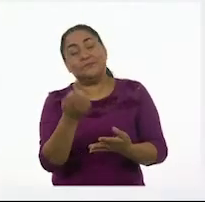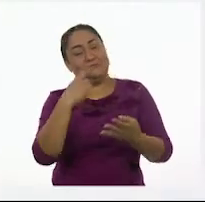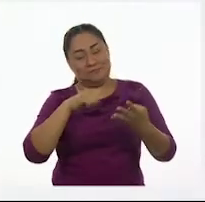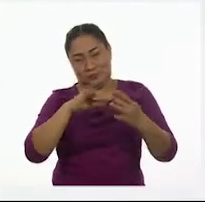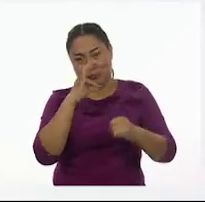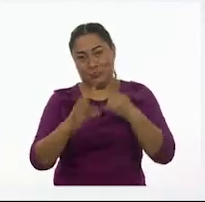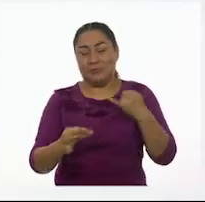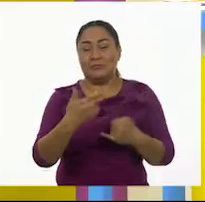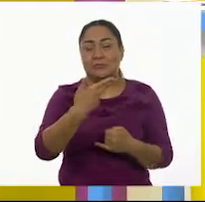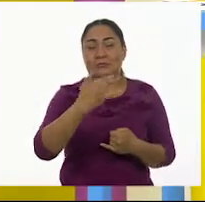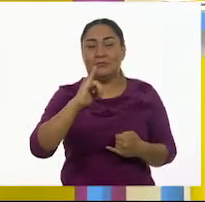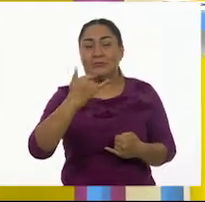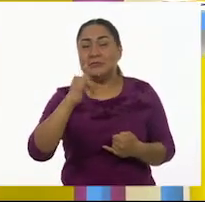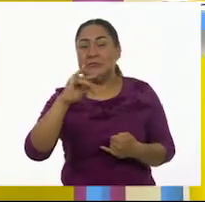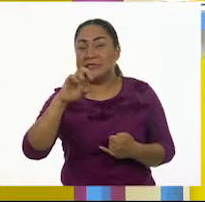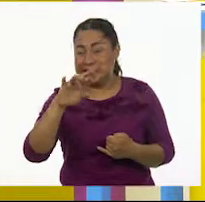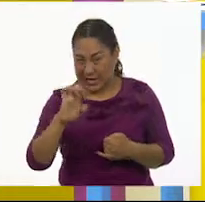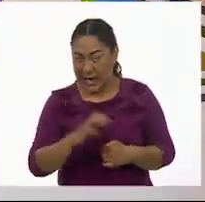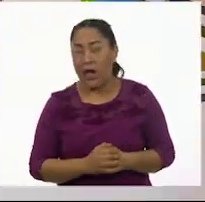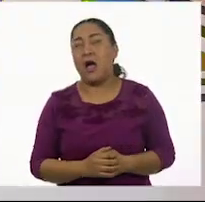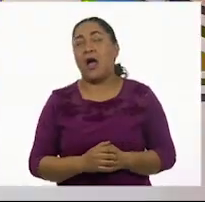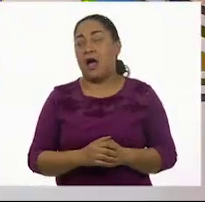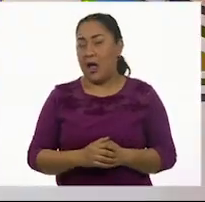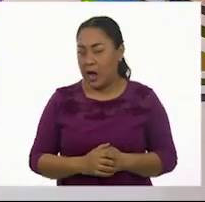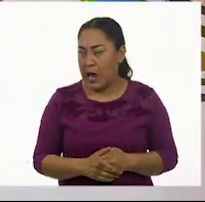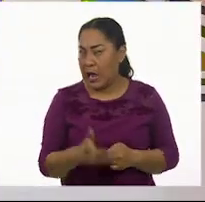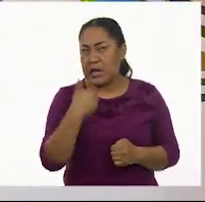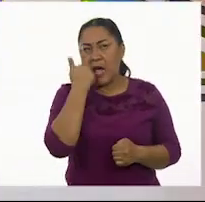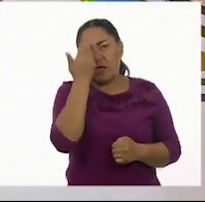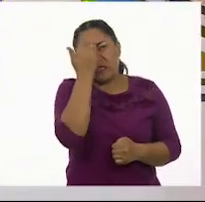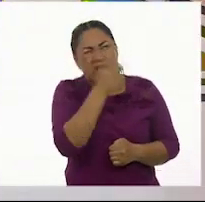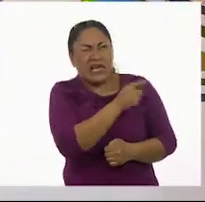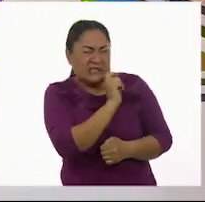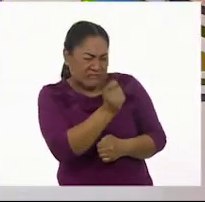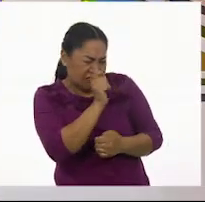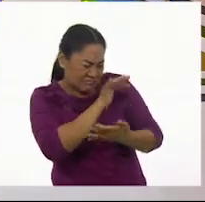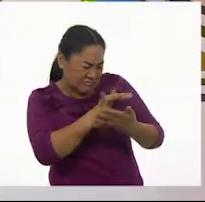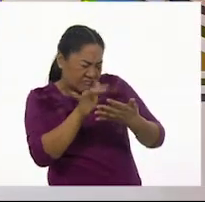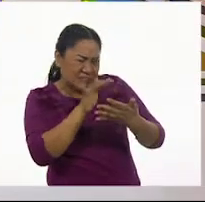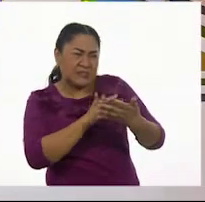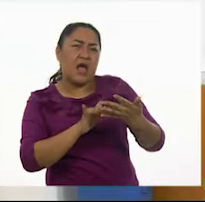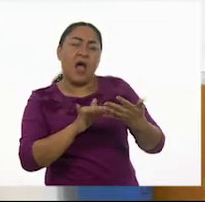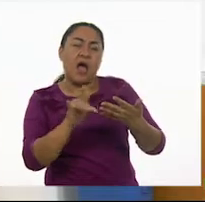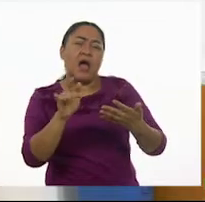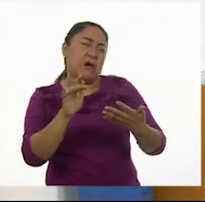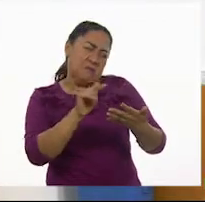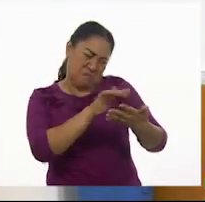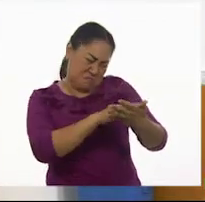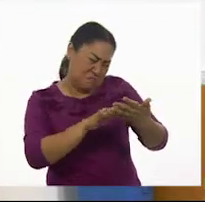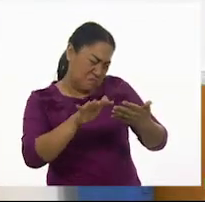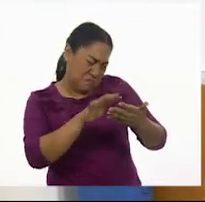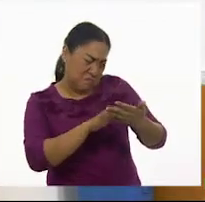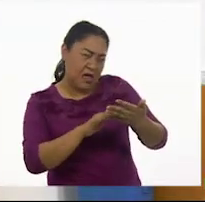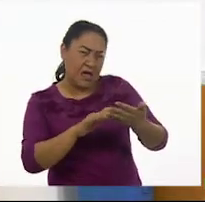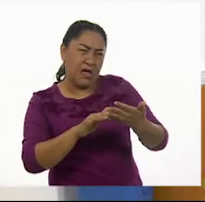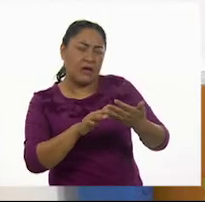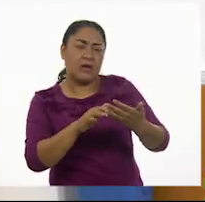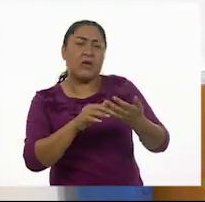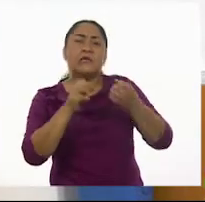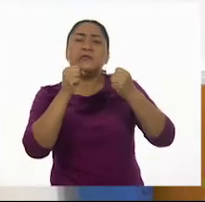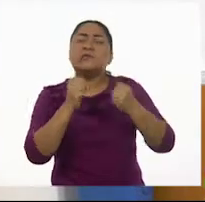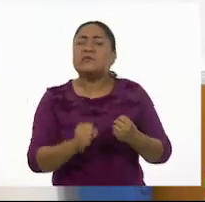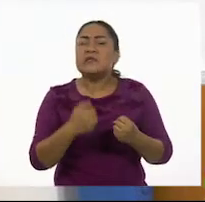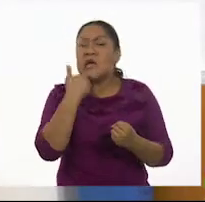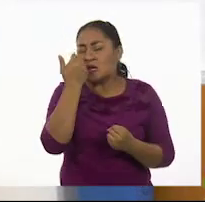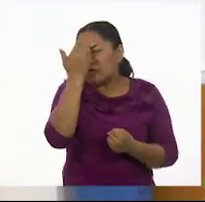Higiene. Entonces, para saber de qué nos está hablando, en ese libro tal vez nos pueda dar una definición, pero ¿crees que la definición